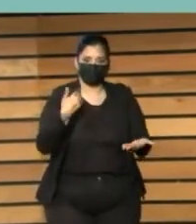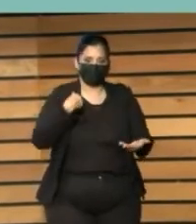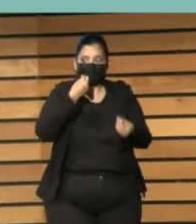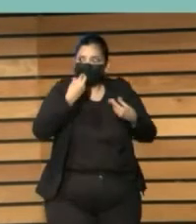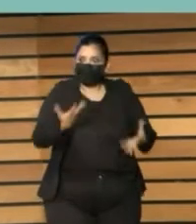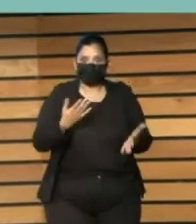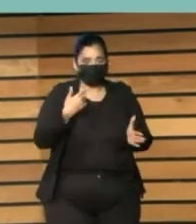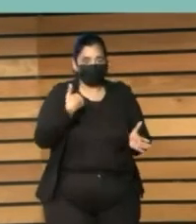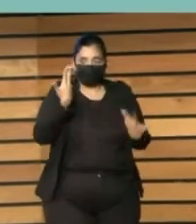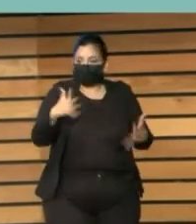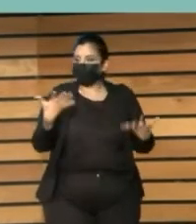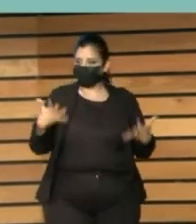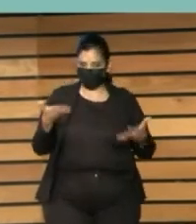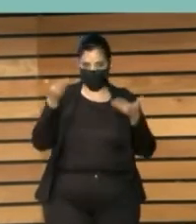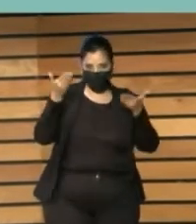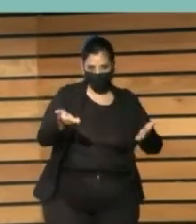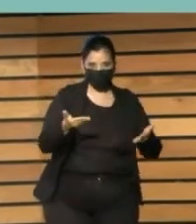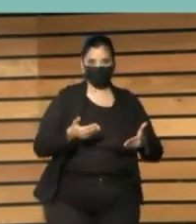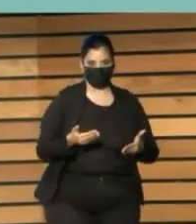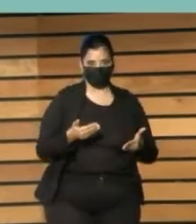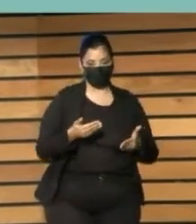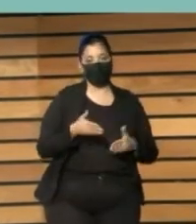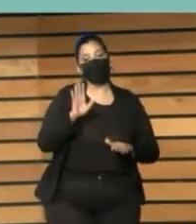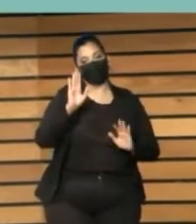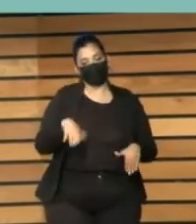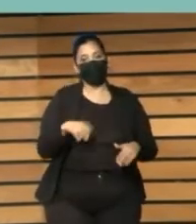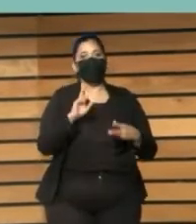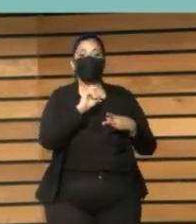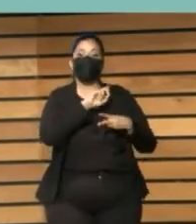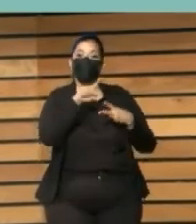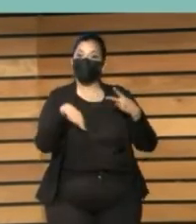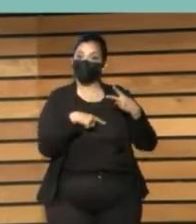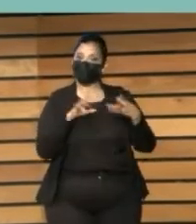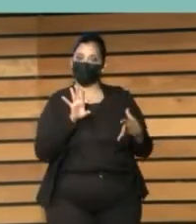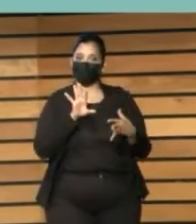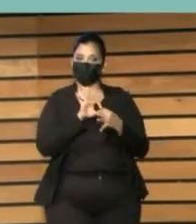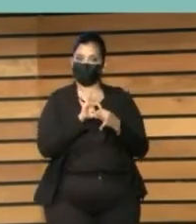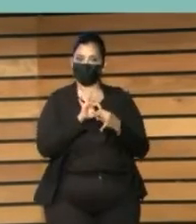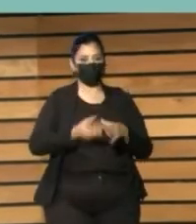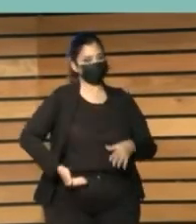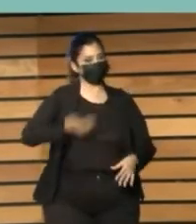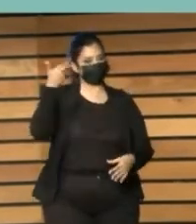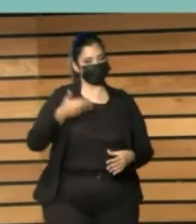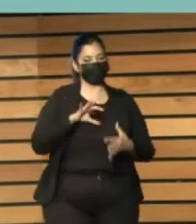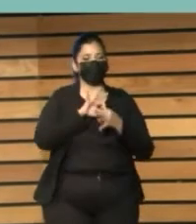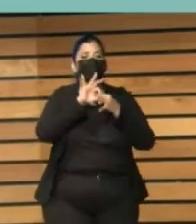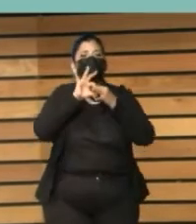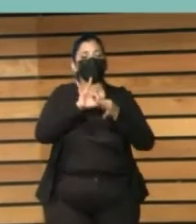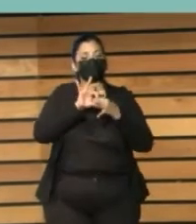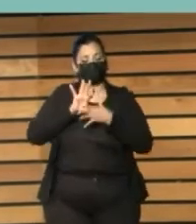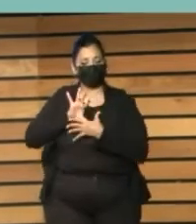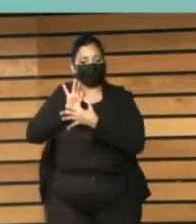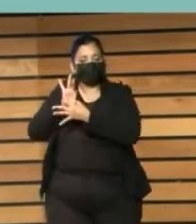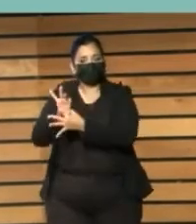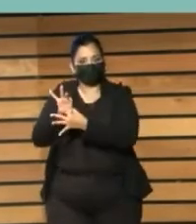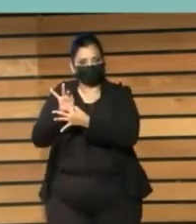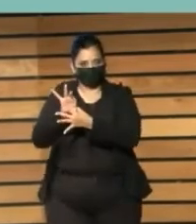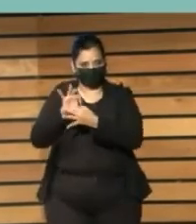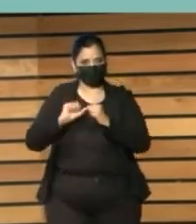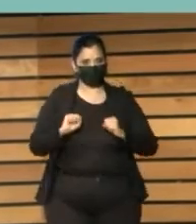aquí en realidad hay dos alianzas fuertes, dos plataformas fuertes.